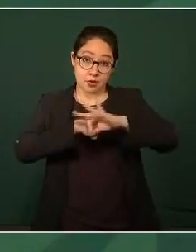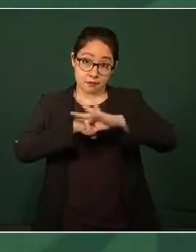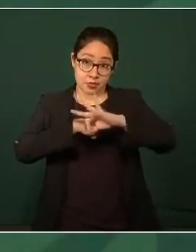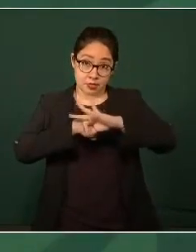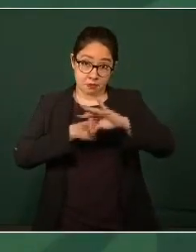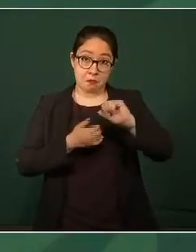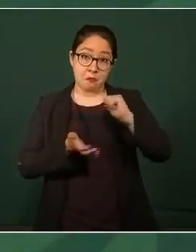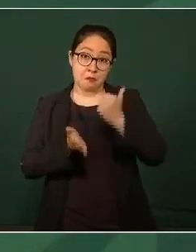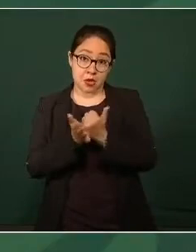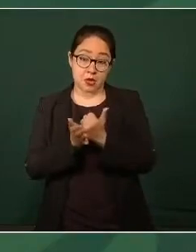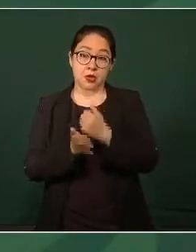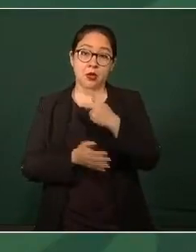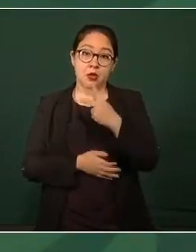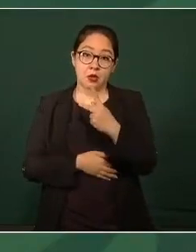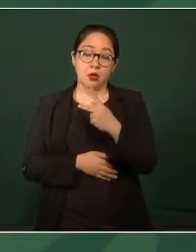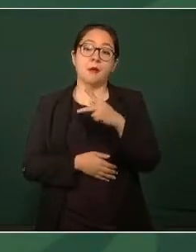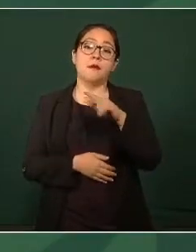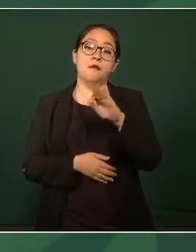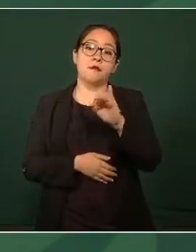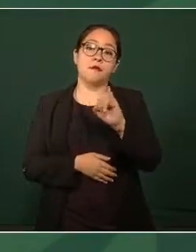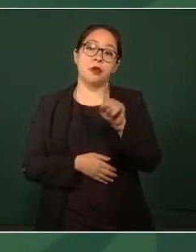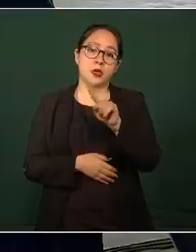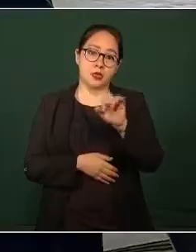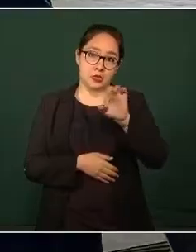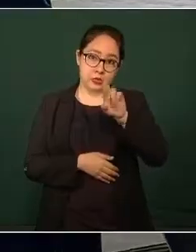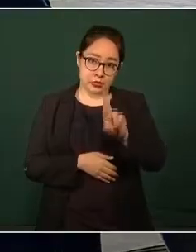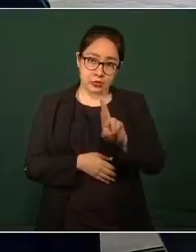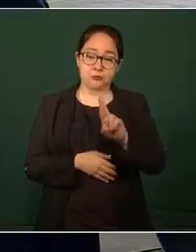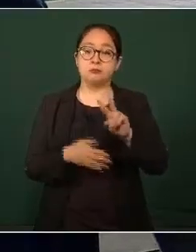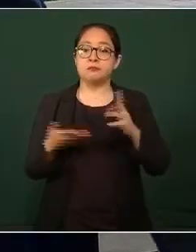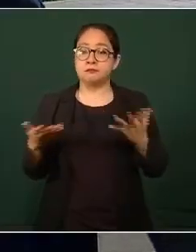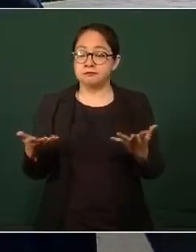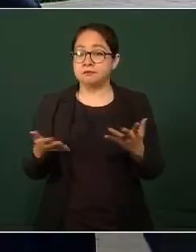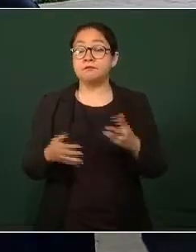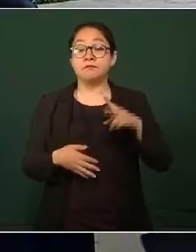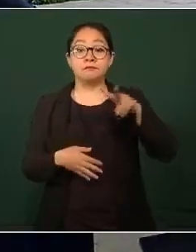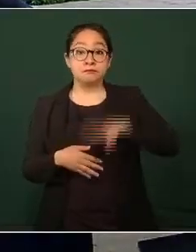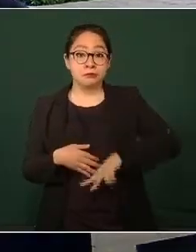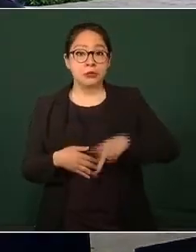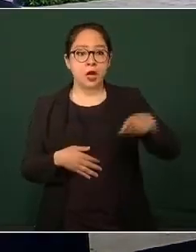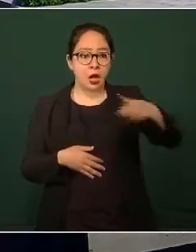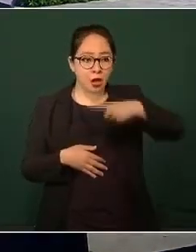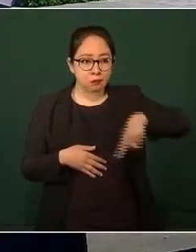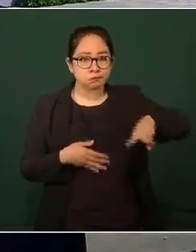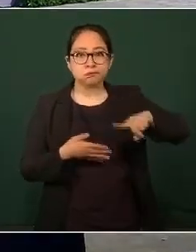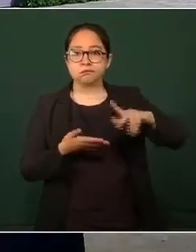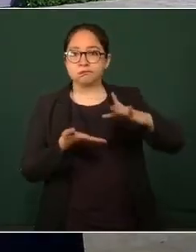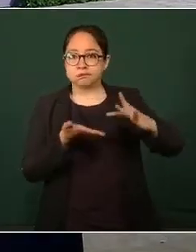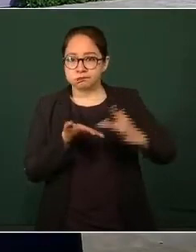que ha estado cumpliendo